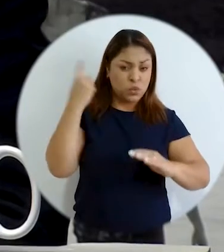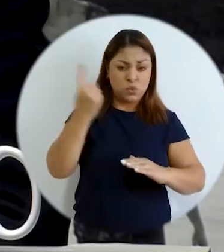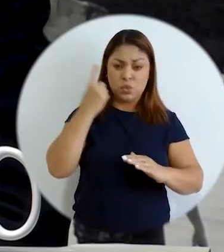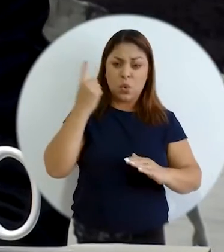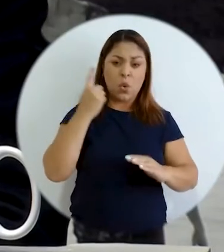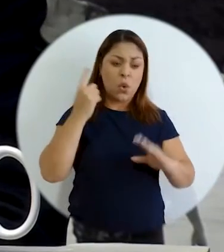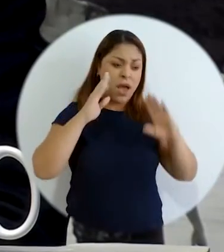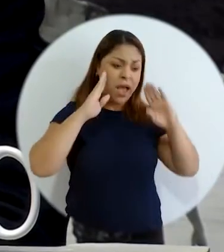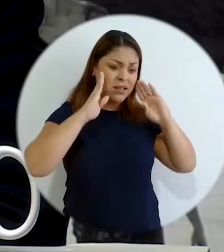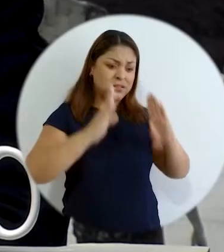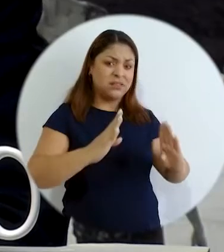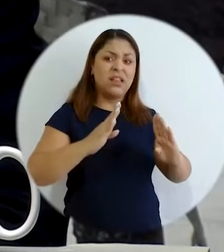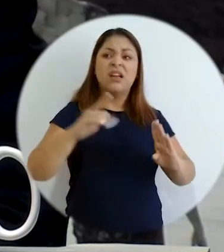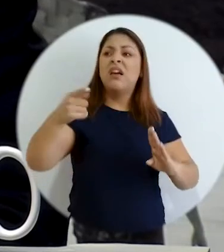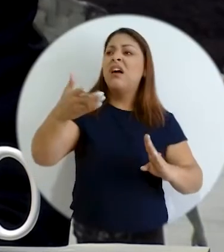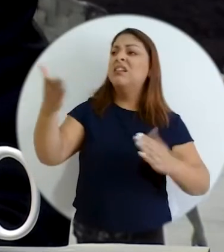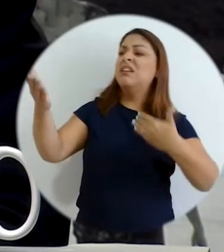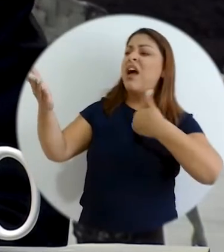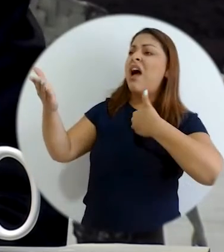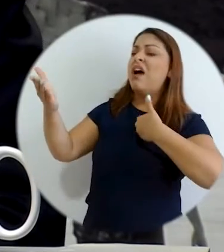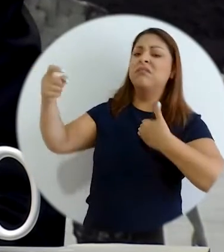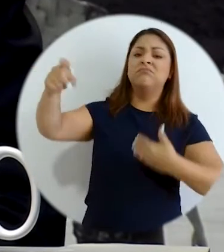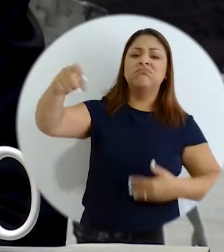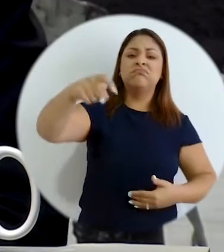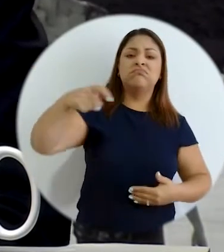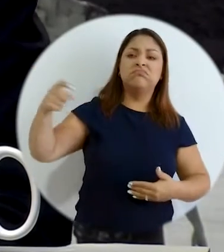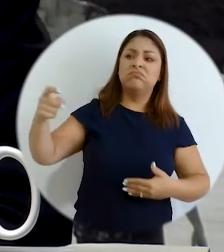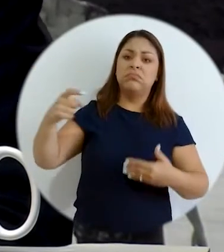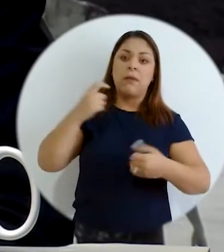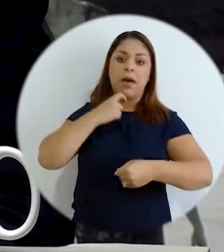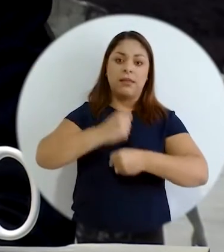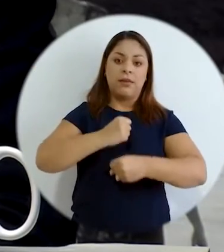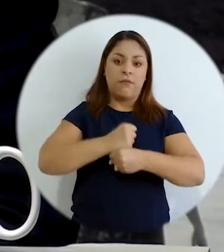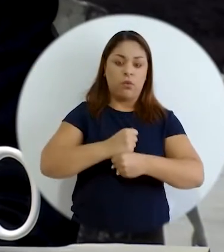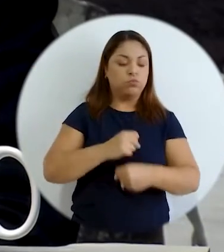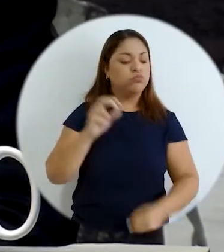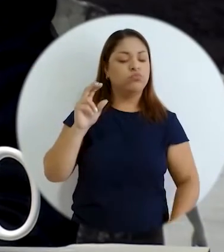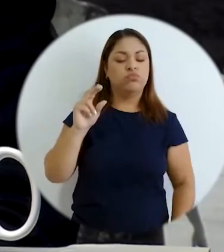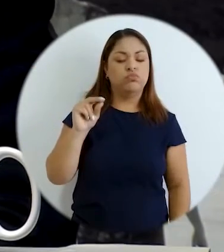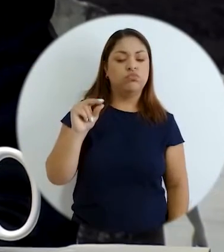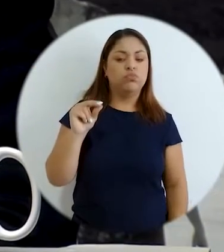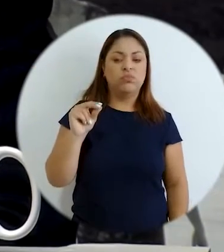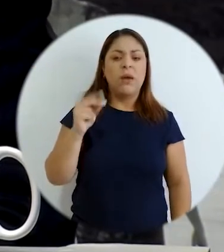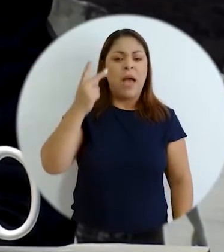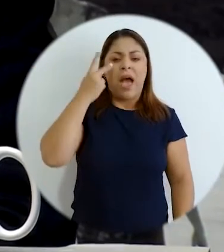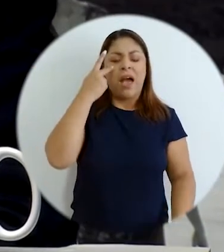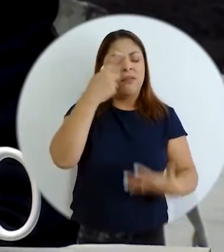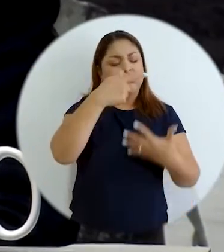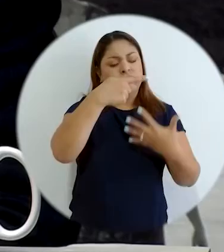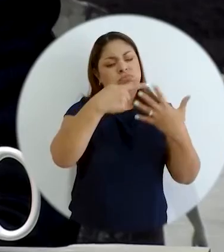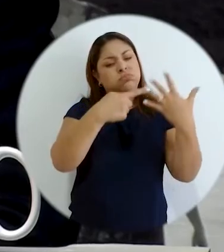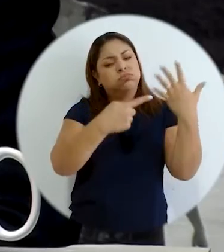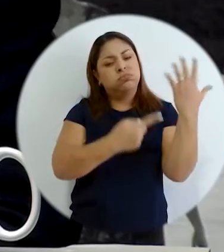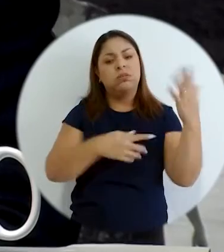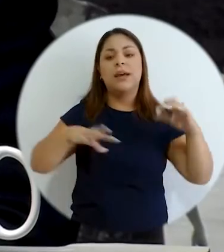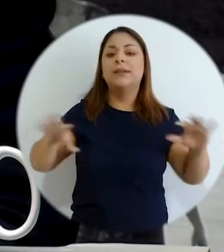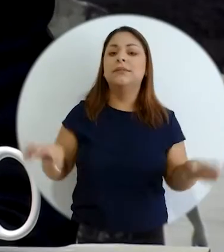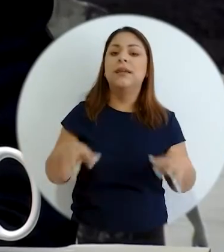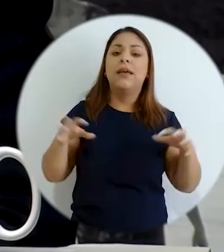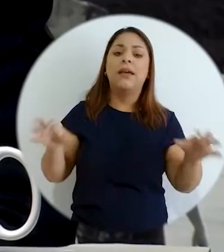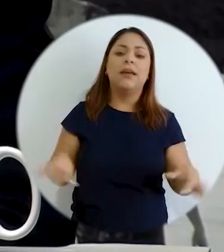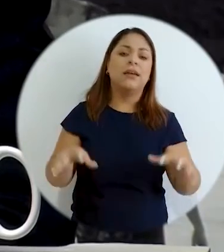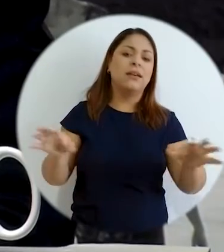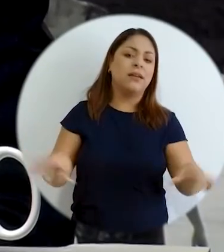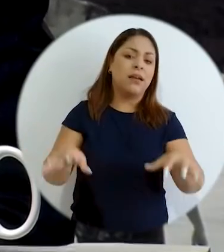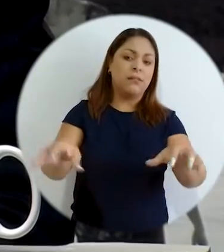no es sólo atender las necesidades de las demandas del mercado vea por ejemplo ahora Melvin decía los temas de los polos de desarrollo pero vea toda la dinámica